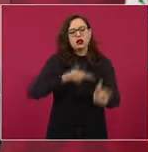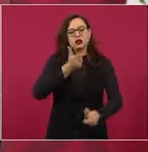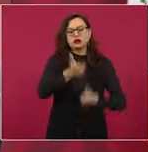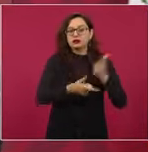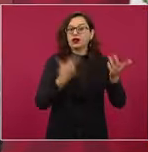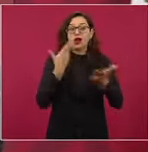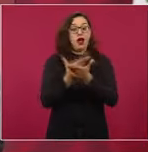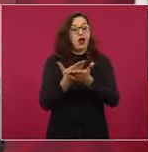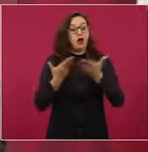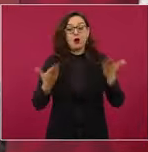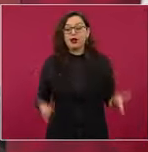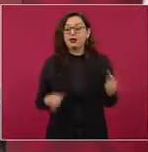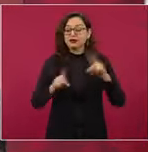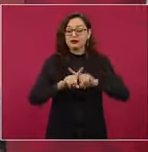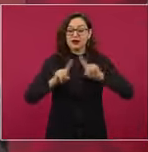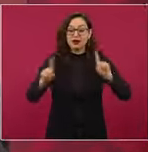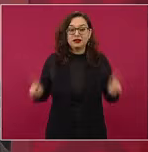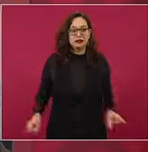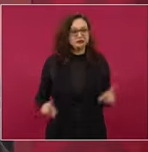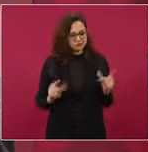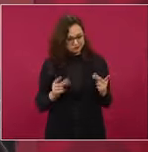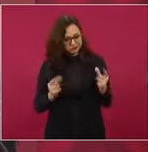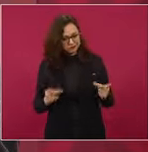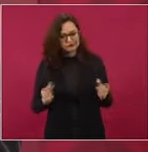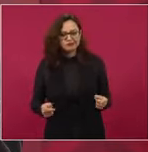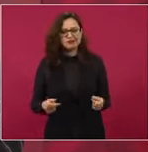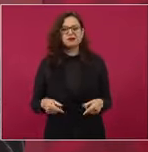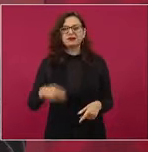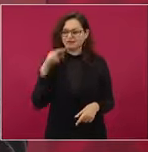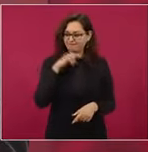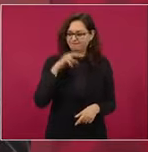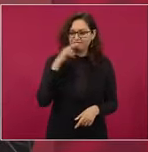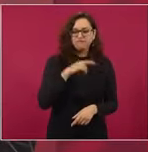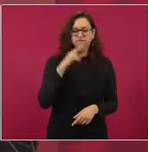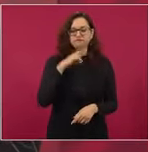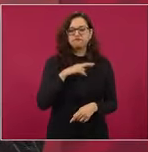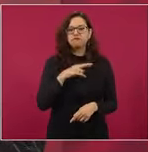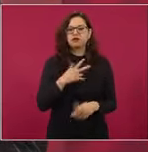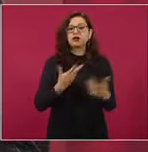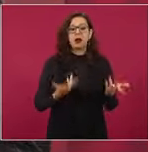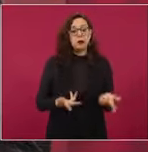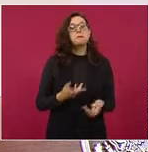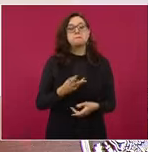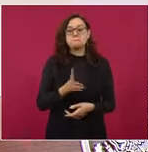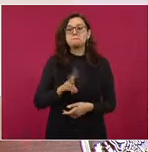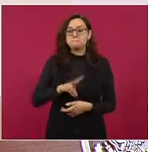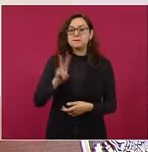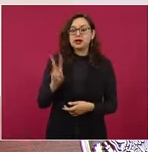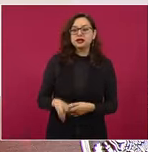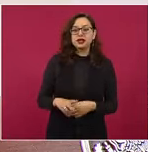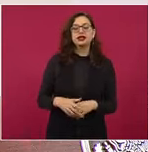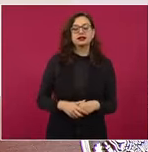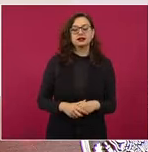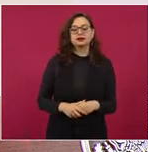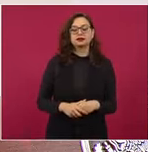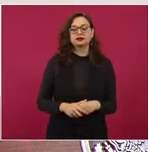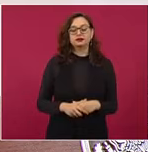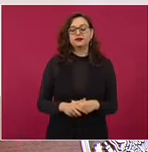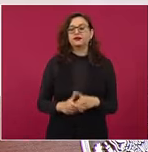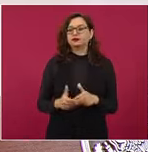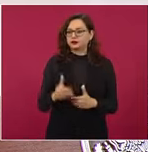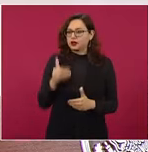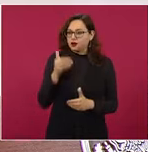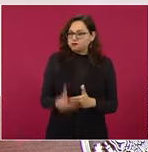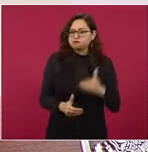Ahora ya se echaron a andar, hay avances, hay